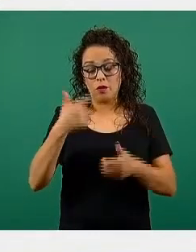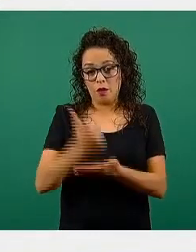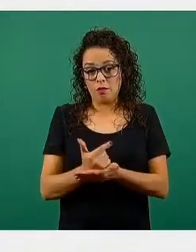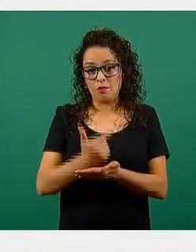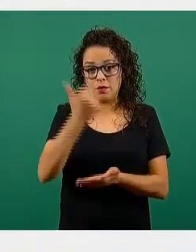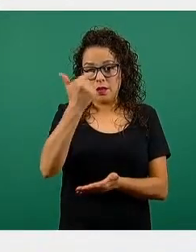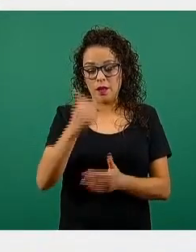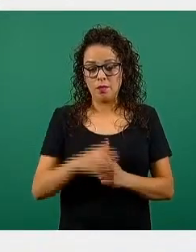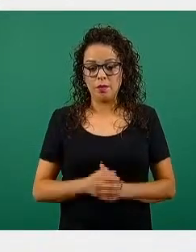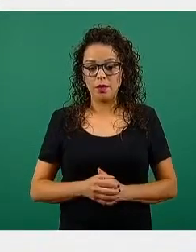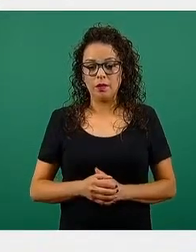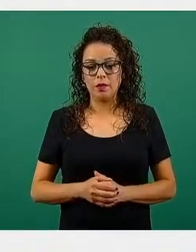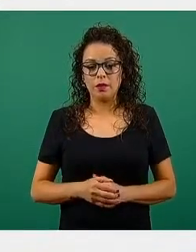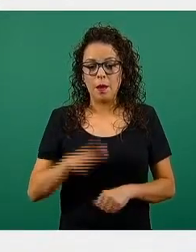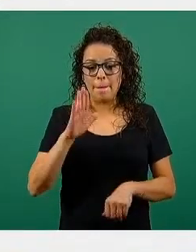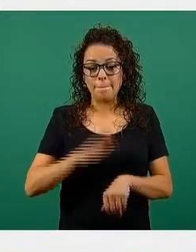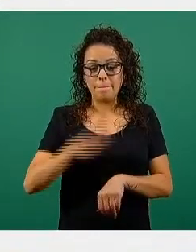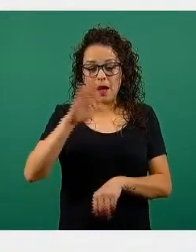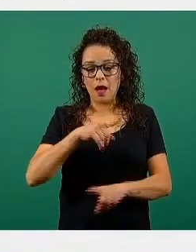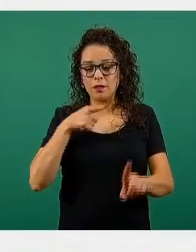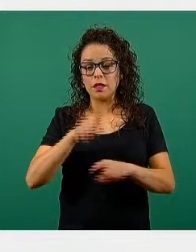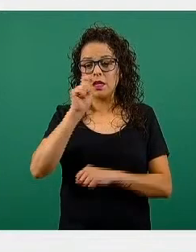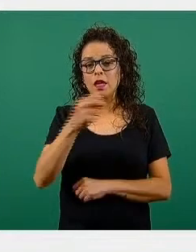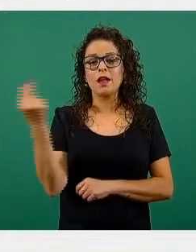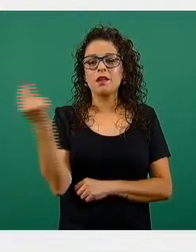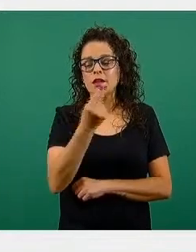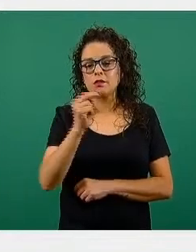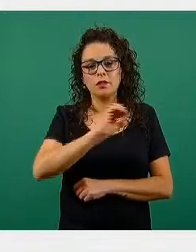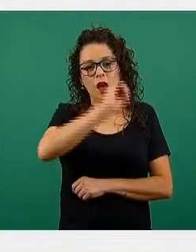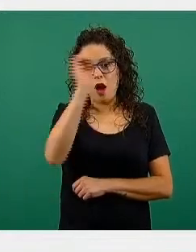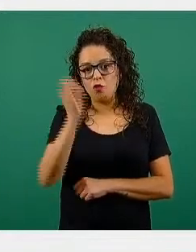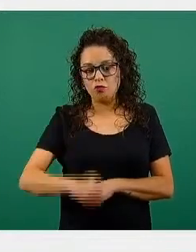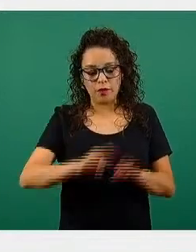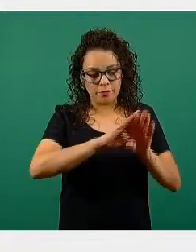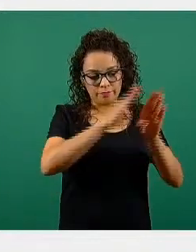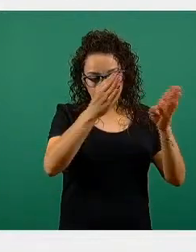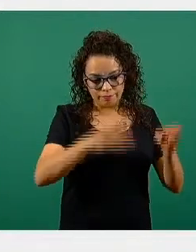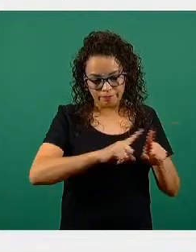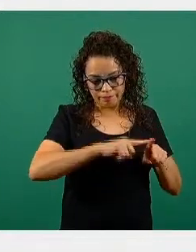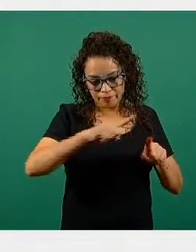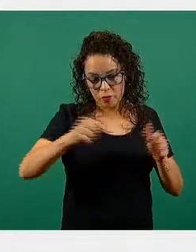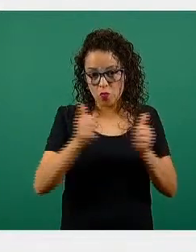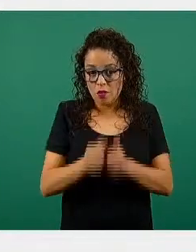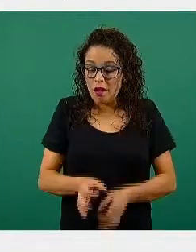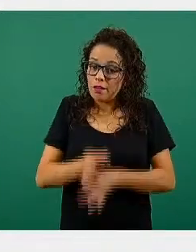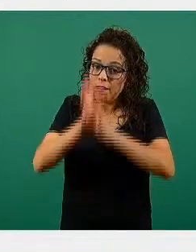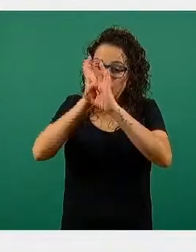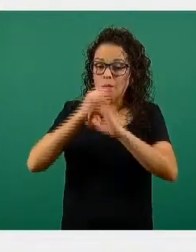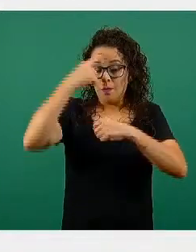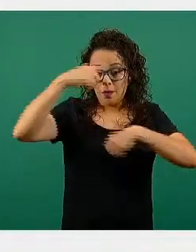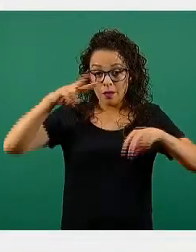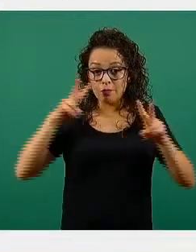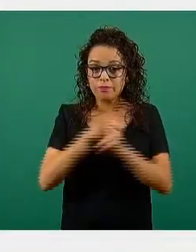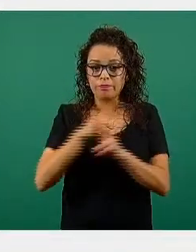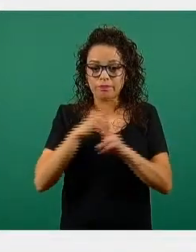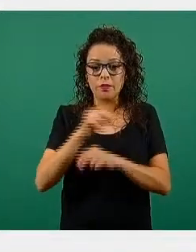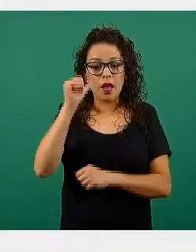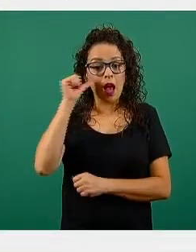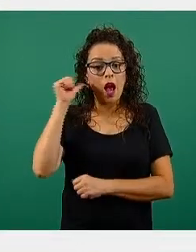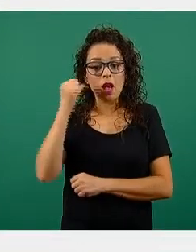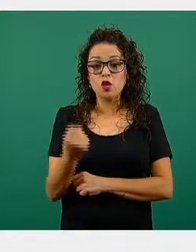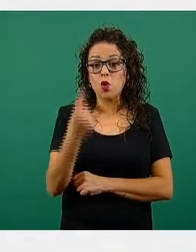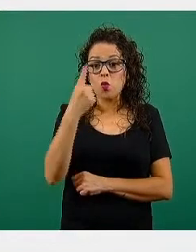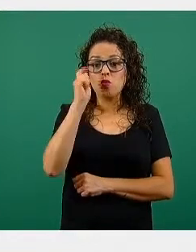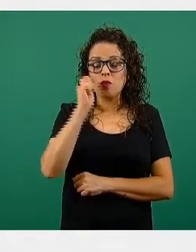especialmente la necesidad de ventilación mecánica y al igual que ayer tenemos solamente una entidad que tiene por